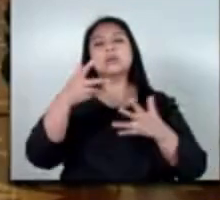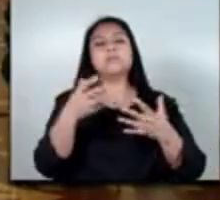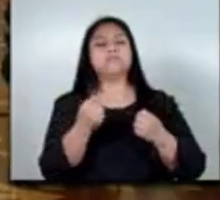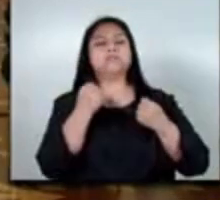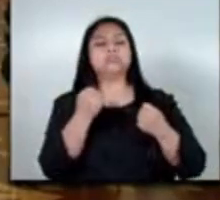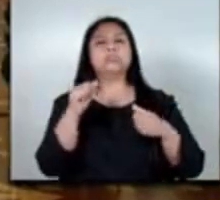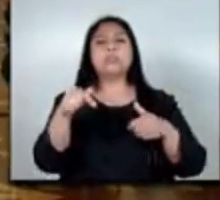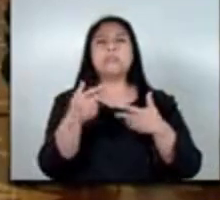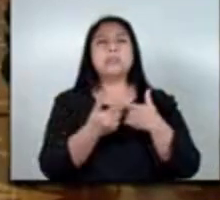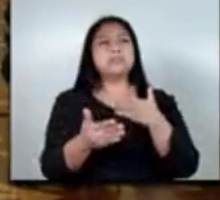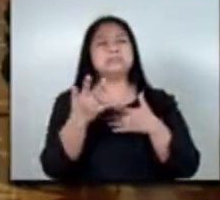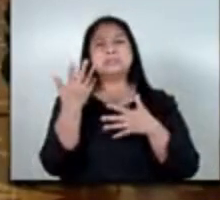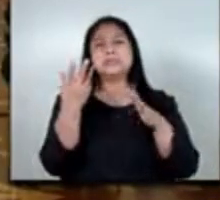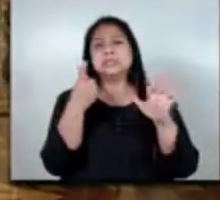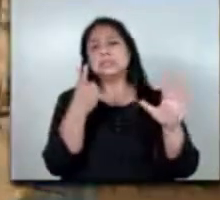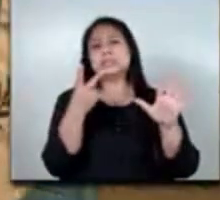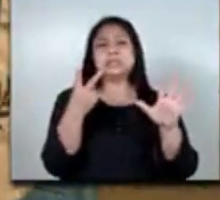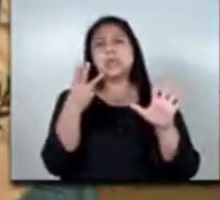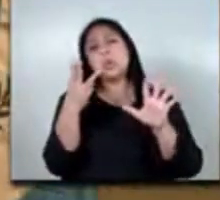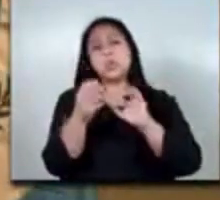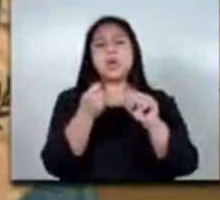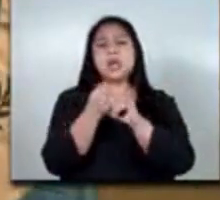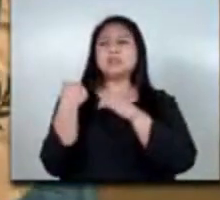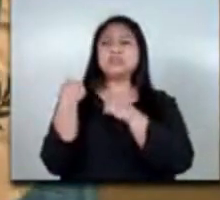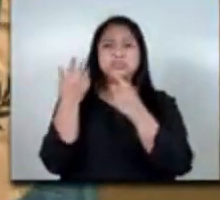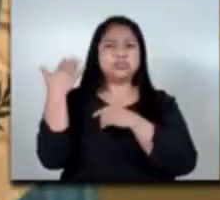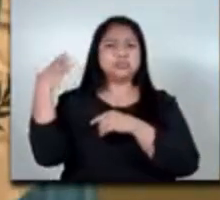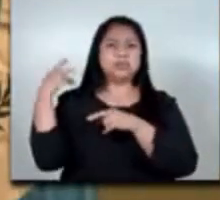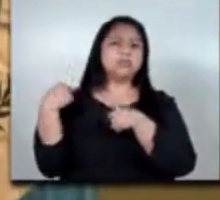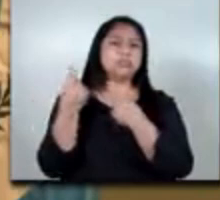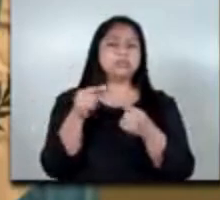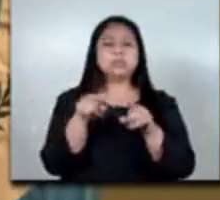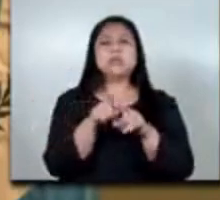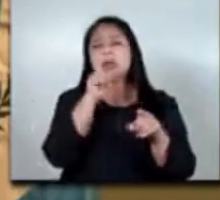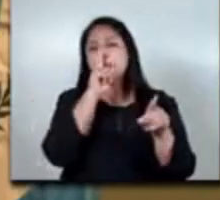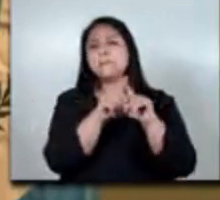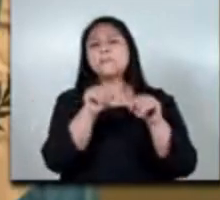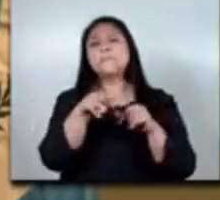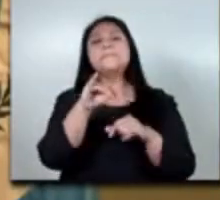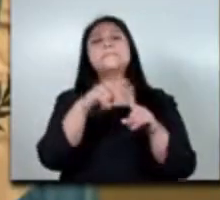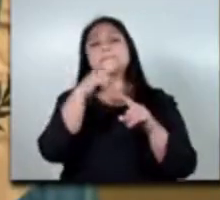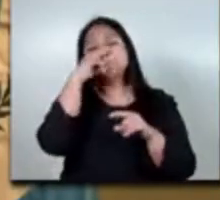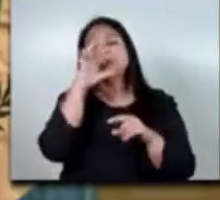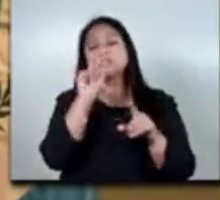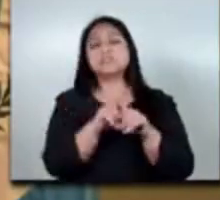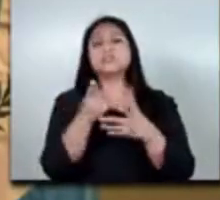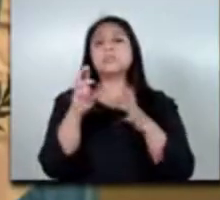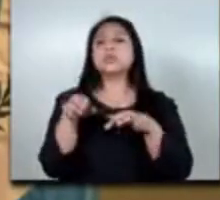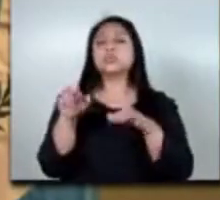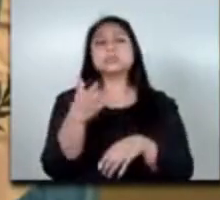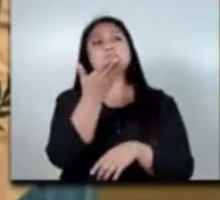últimos siete u ocho años los flujos mixtos y los flujos de personas refugiadas y solicitantes de asilo